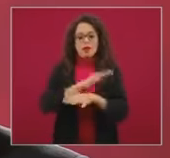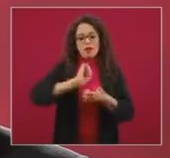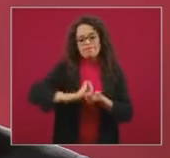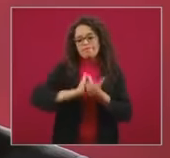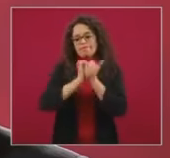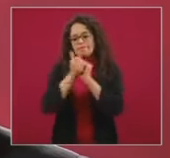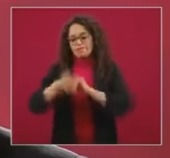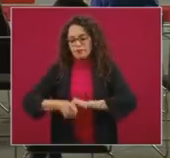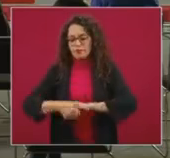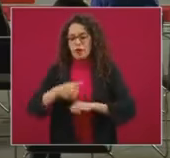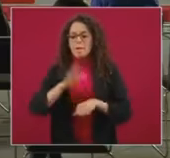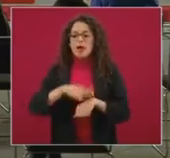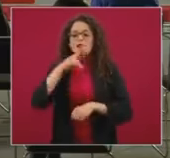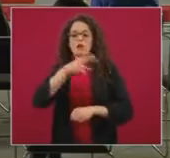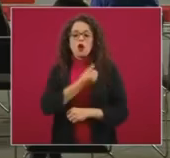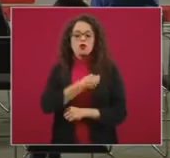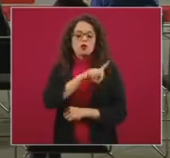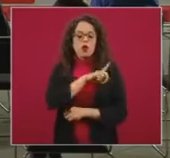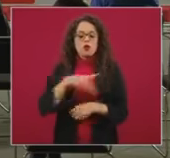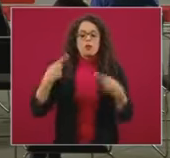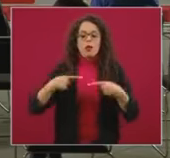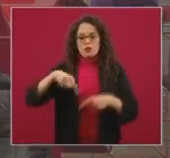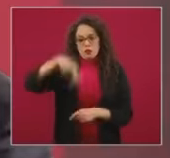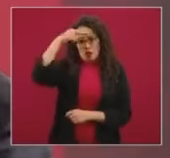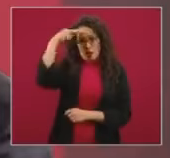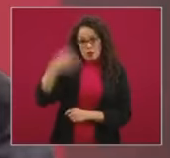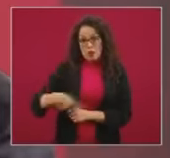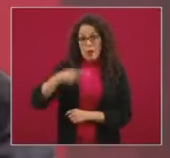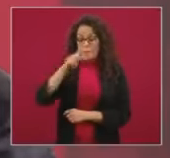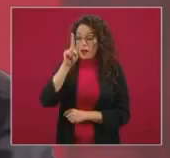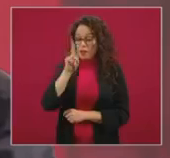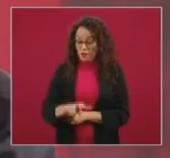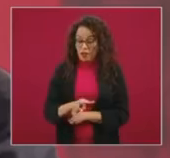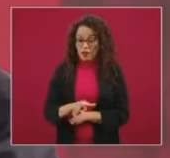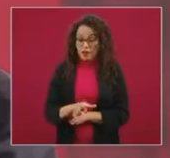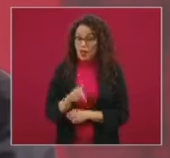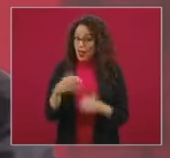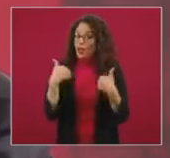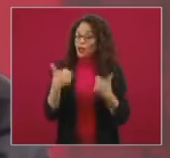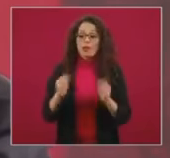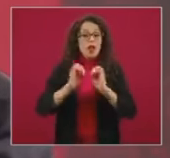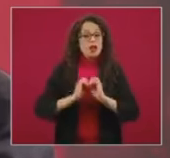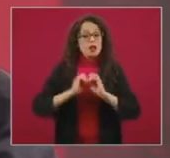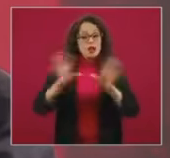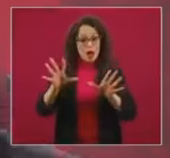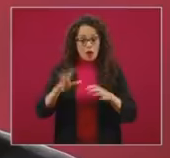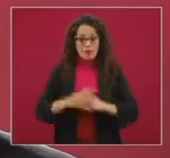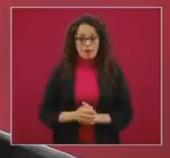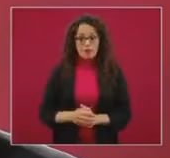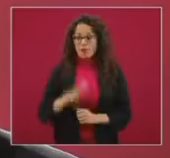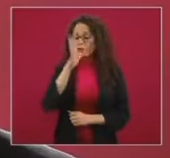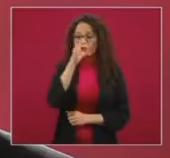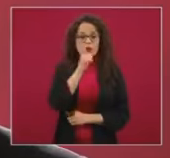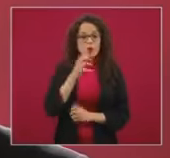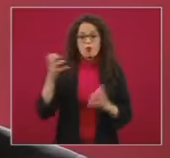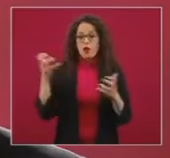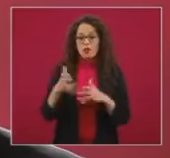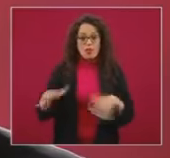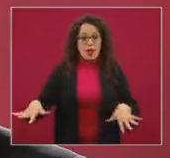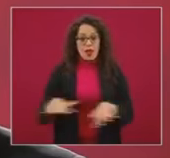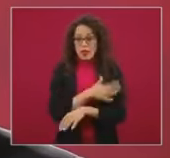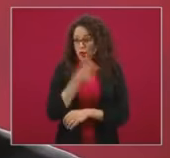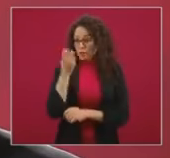personas mexicanas. Pero eso definitivamente, tengámoslo muy claro, lamentablemente, no se va a lograr el cambiar